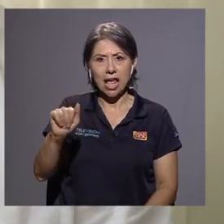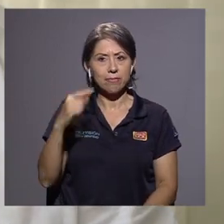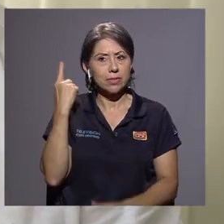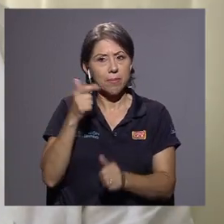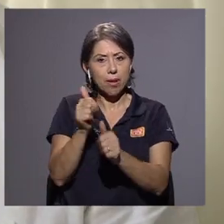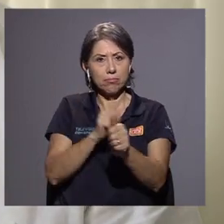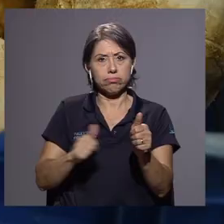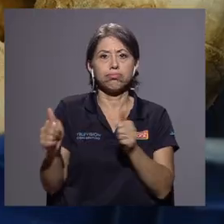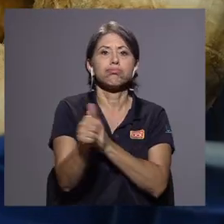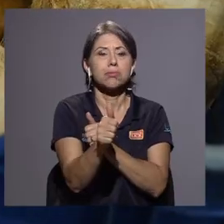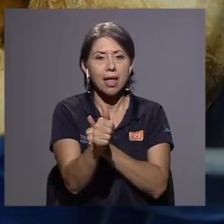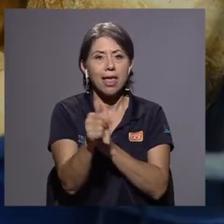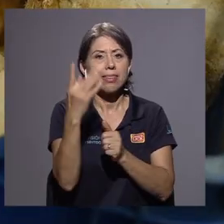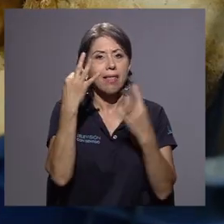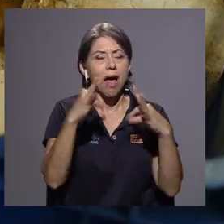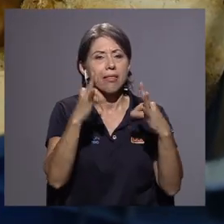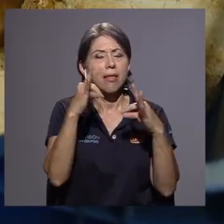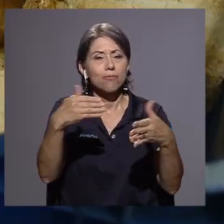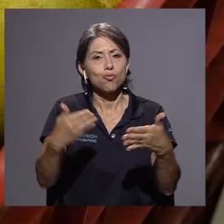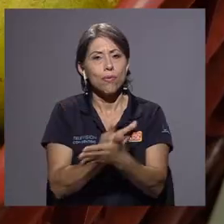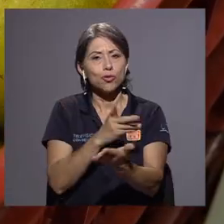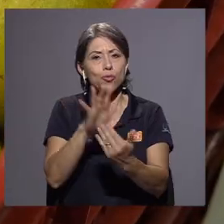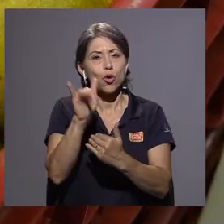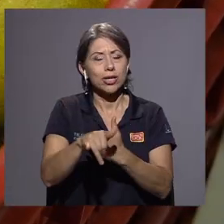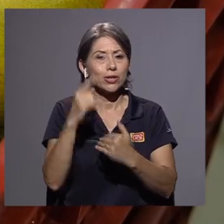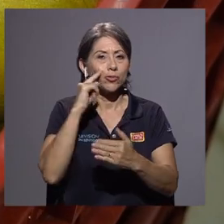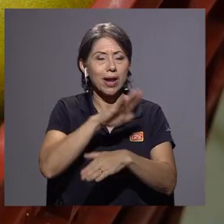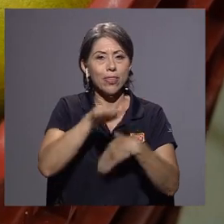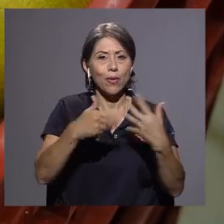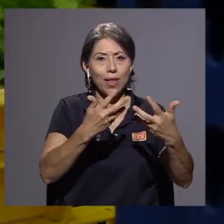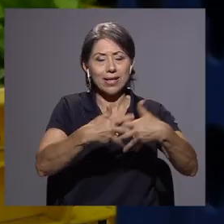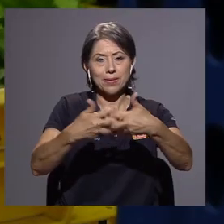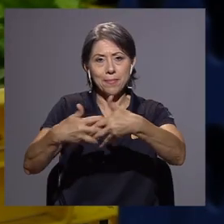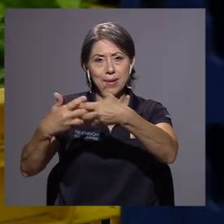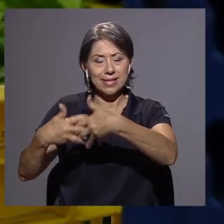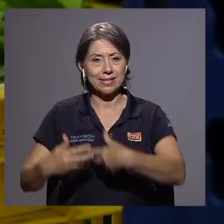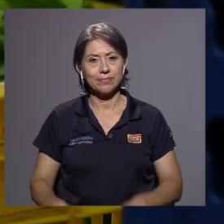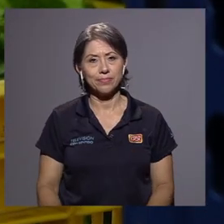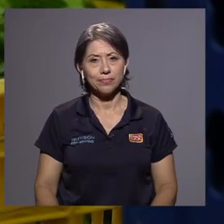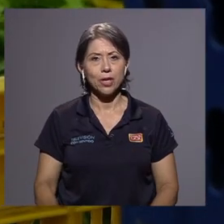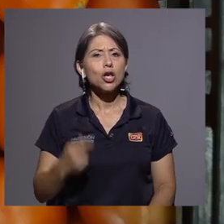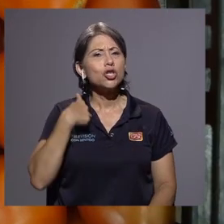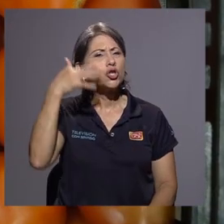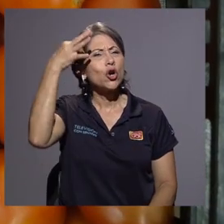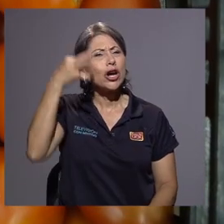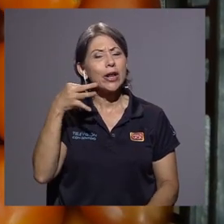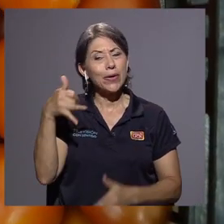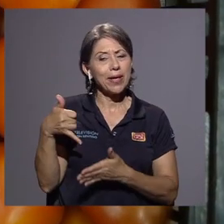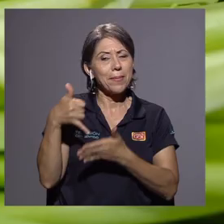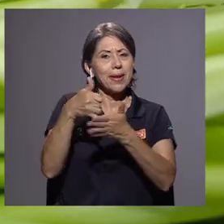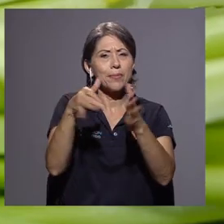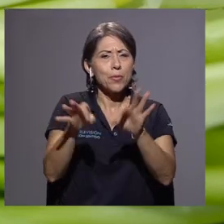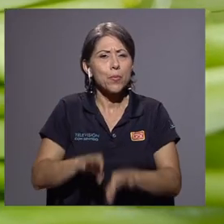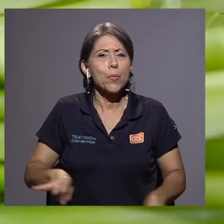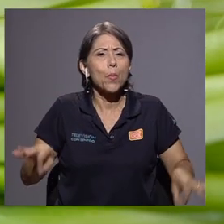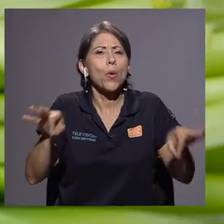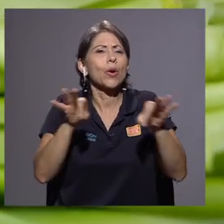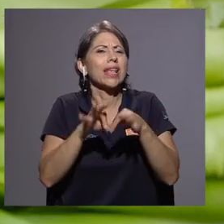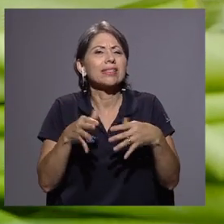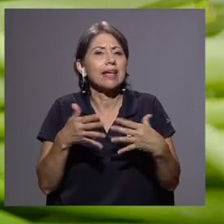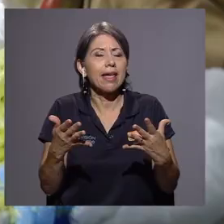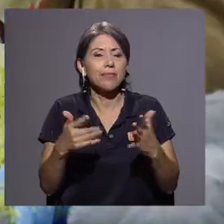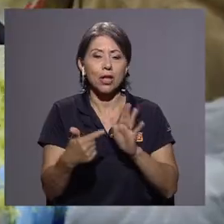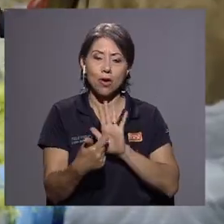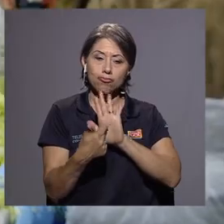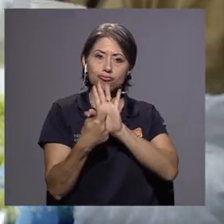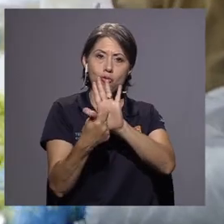de tratar de desarrollar nuevos proyectos para todas las empresas. Yo creo que la importancia del premio fue realzar un proyecto